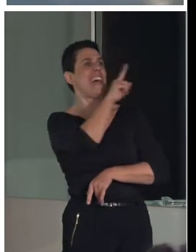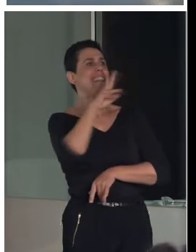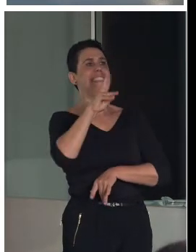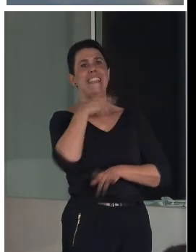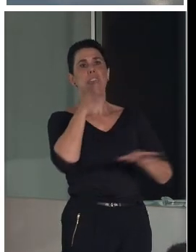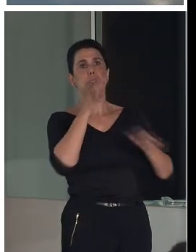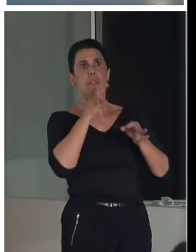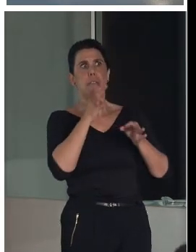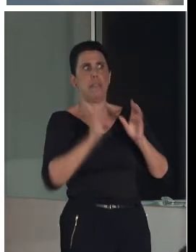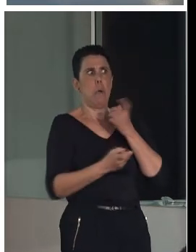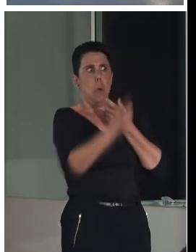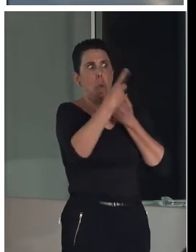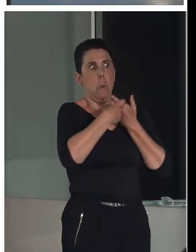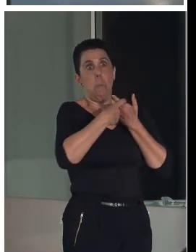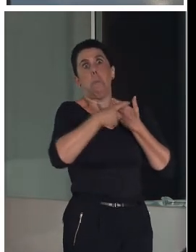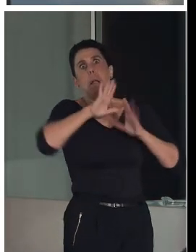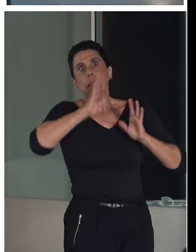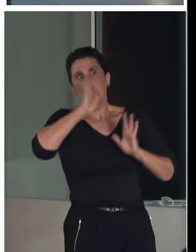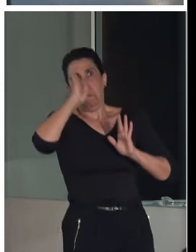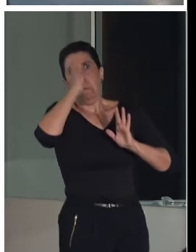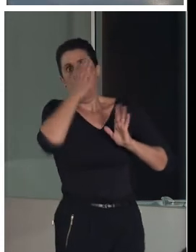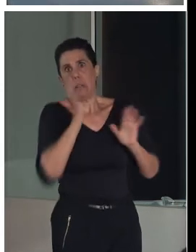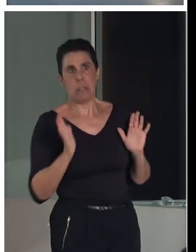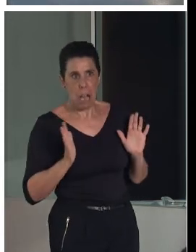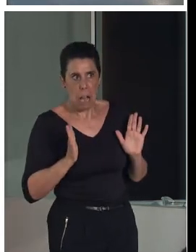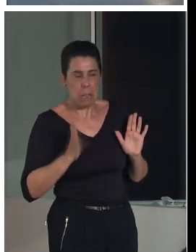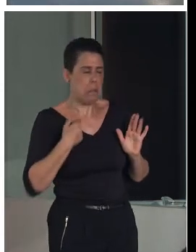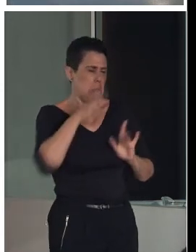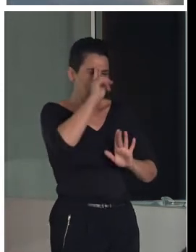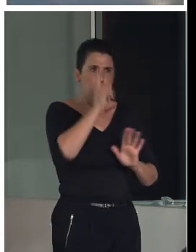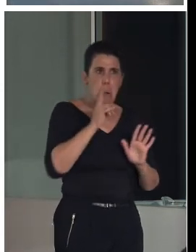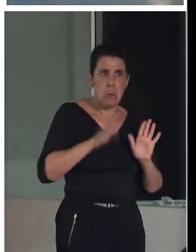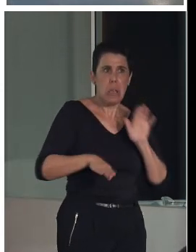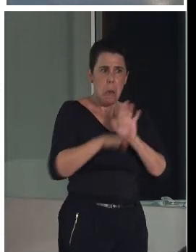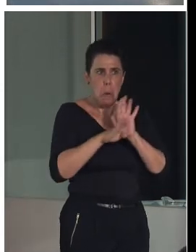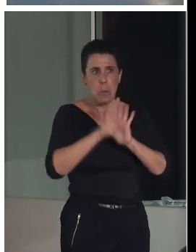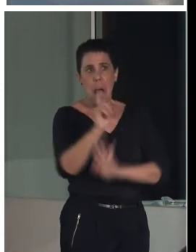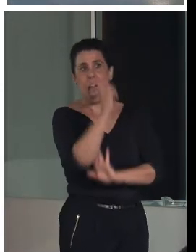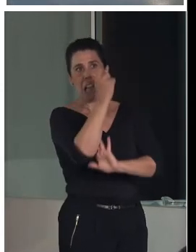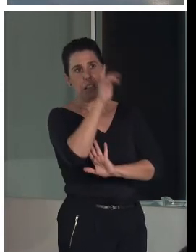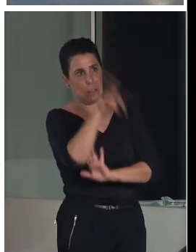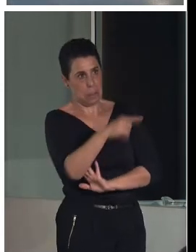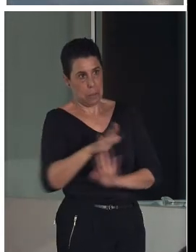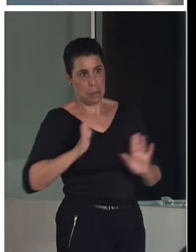fuera, por si acaso, ¿no? Dicen, bueno, por si acaso yo entro. No me lo creo mucho, pero por si acaso estoy ahí.